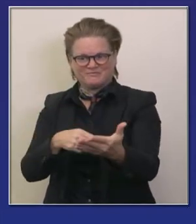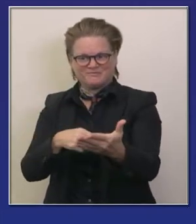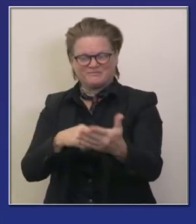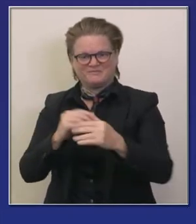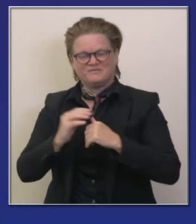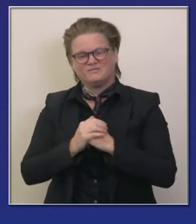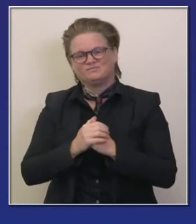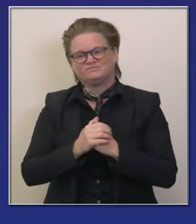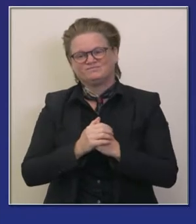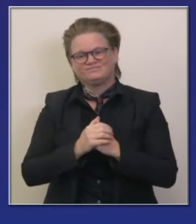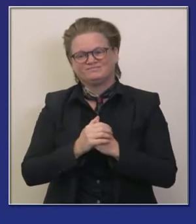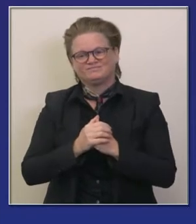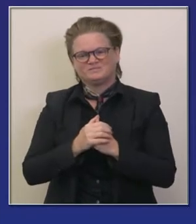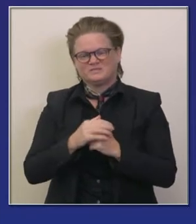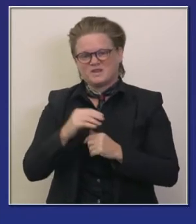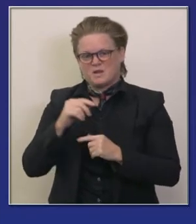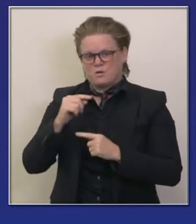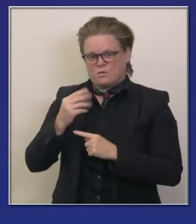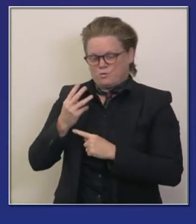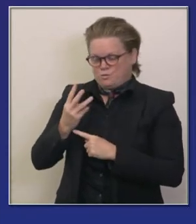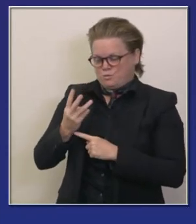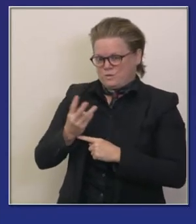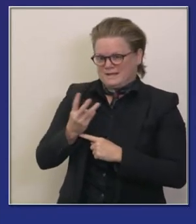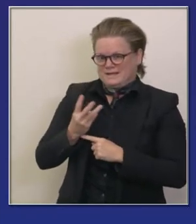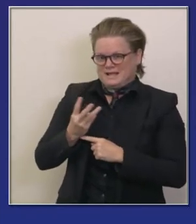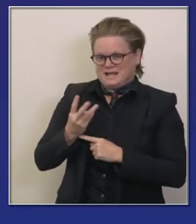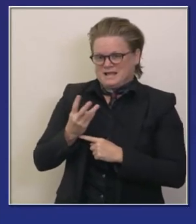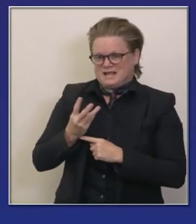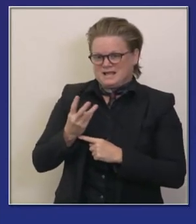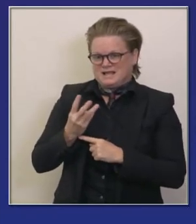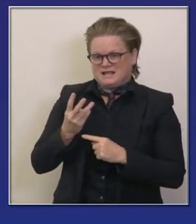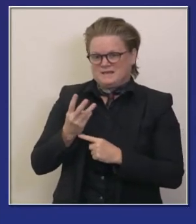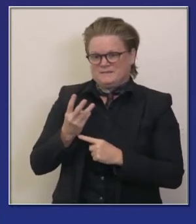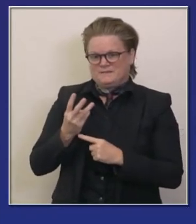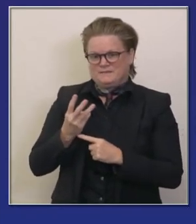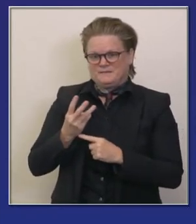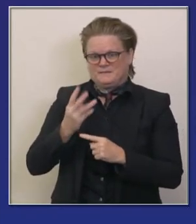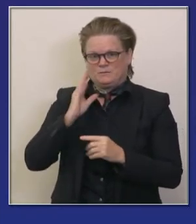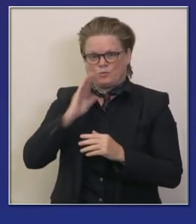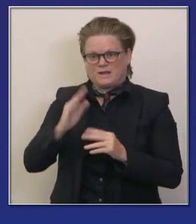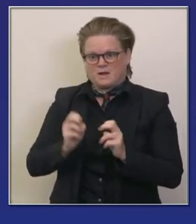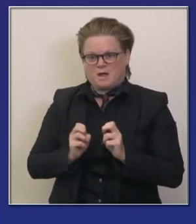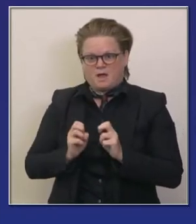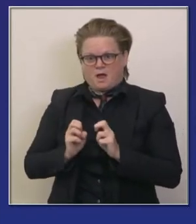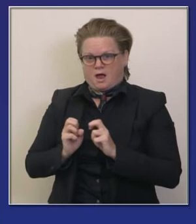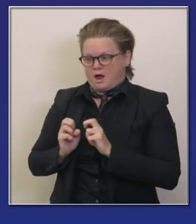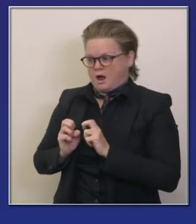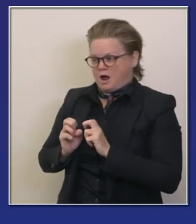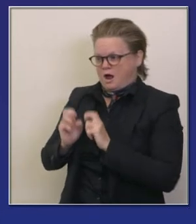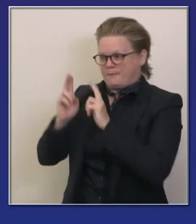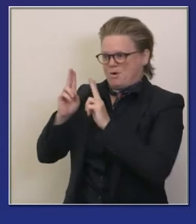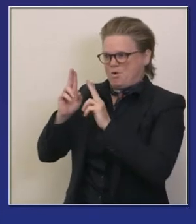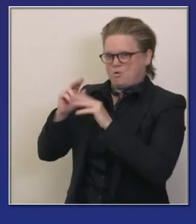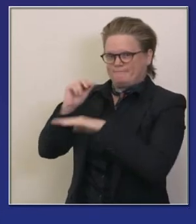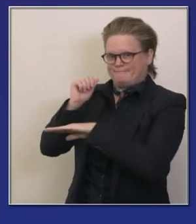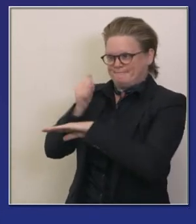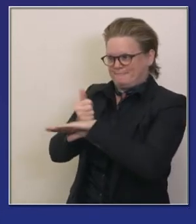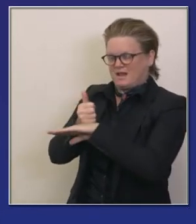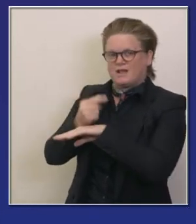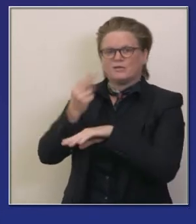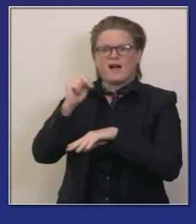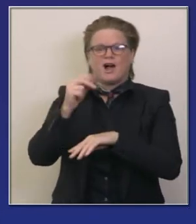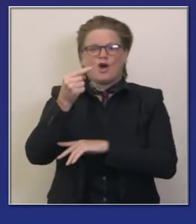expuesto esto se emitirá el miércoles antes de que se emita la nueva tecnología